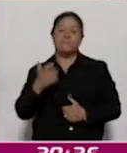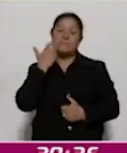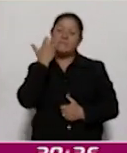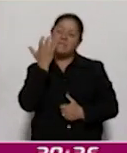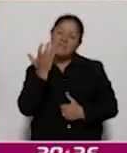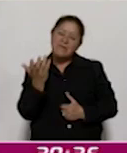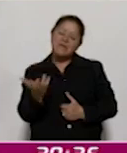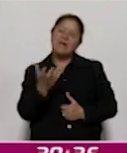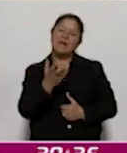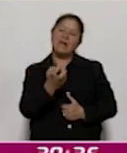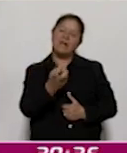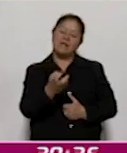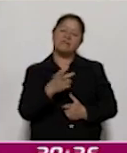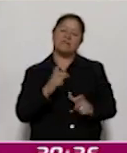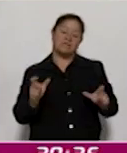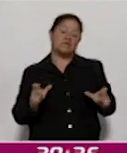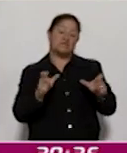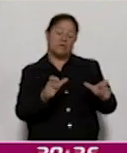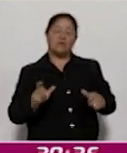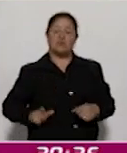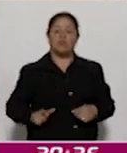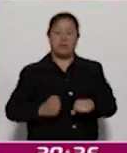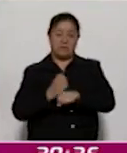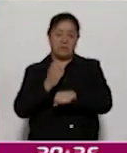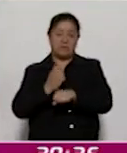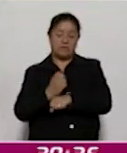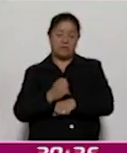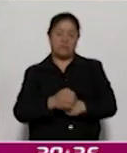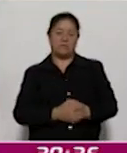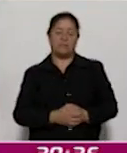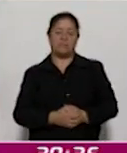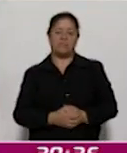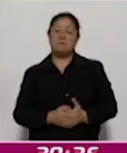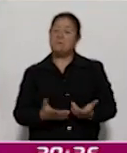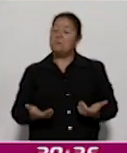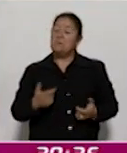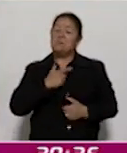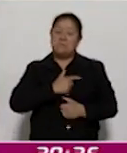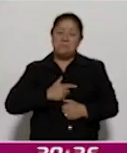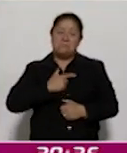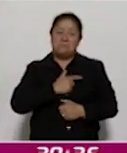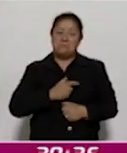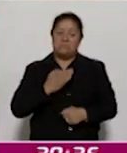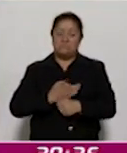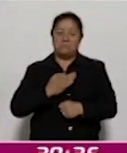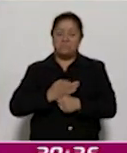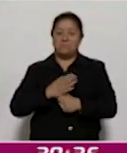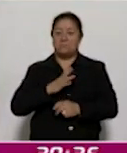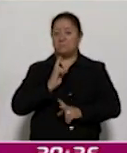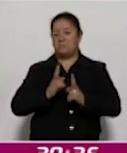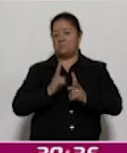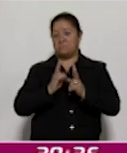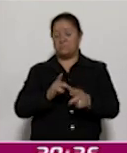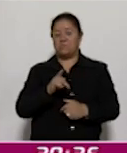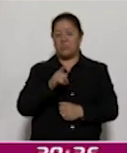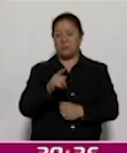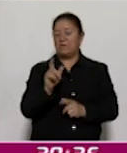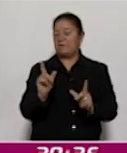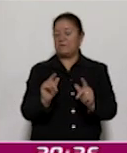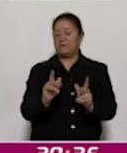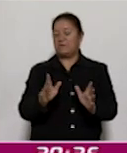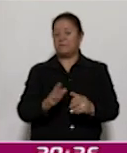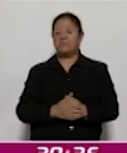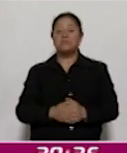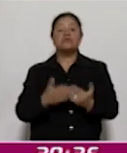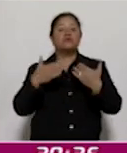tengan el soporte, el respaldo del gobierno del Estado. Pues ha sido un gusto tener esta charla con usted, esta breve charla sobre